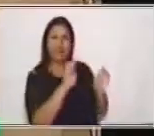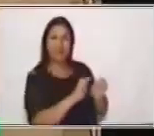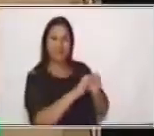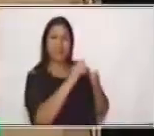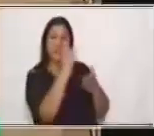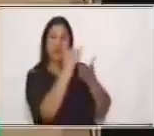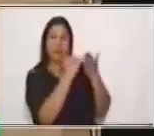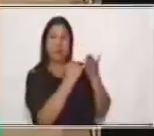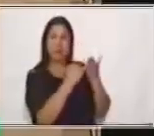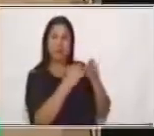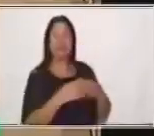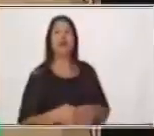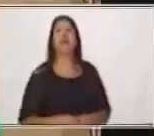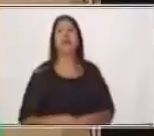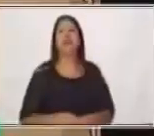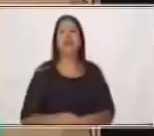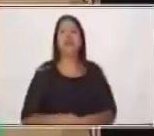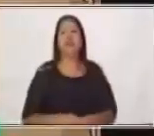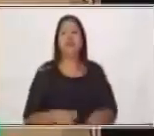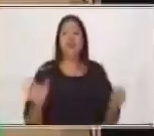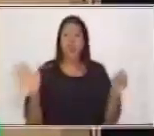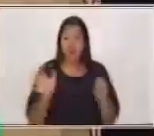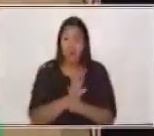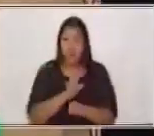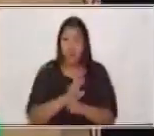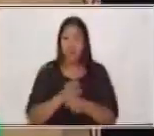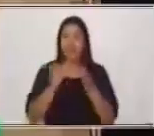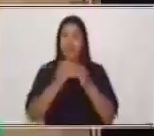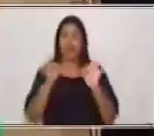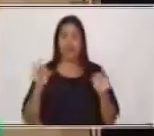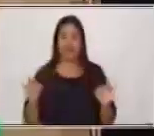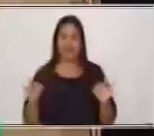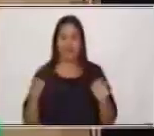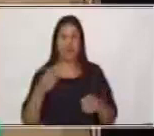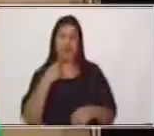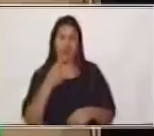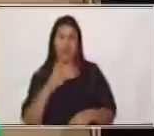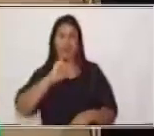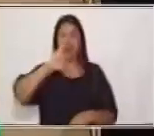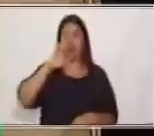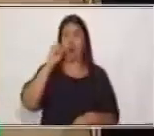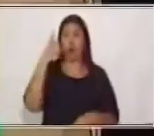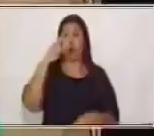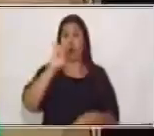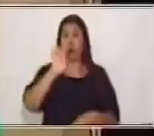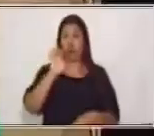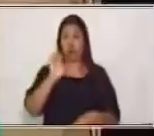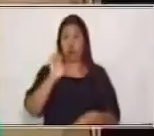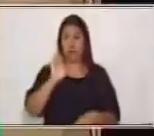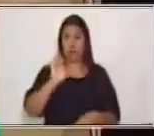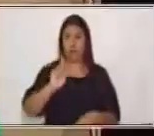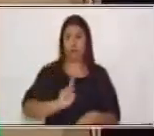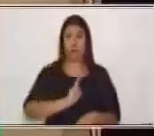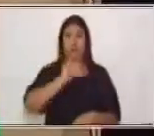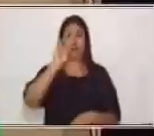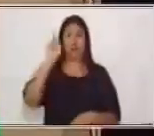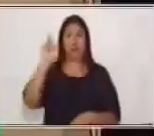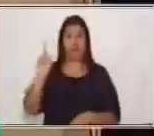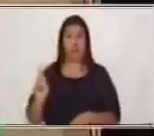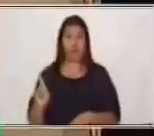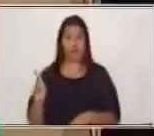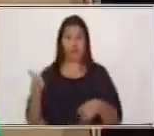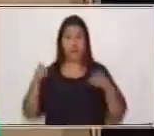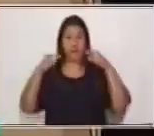y vamos a colocar acá esta emoción. Entonces, Josué estaba, puede ser, contento,